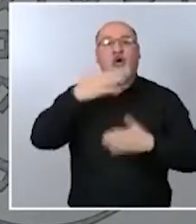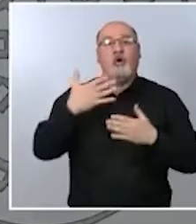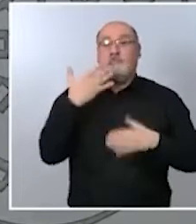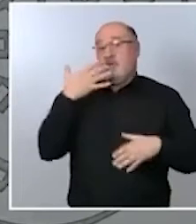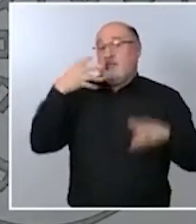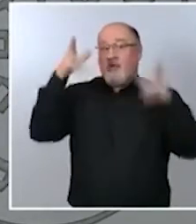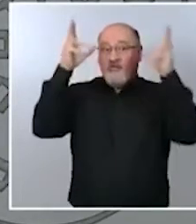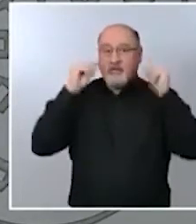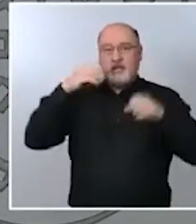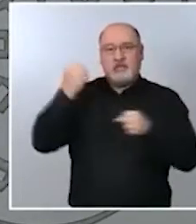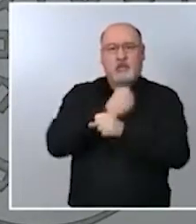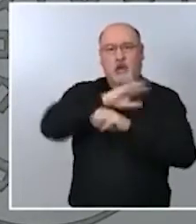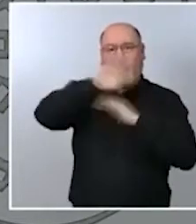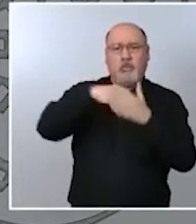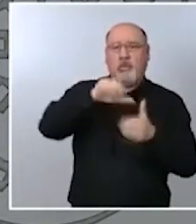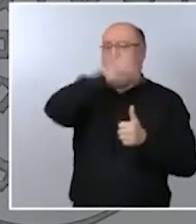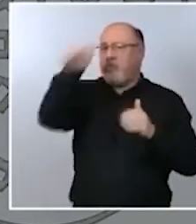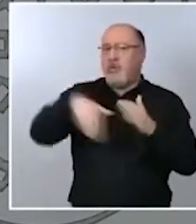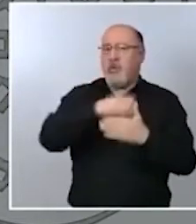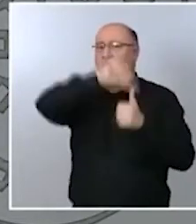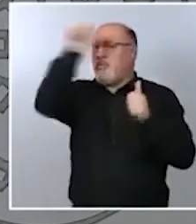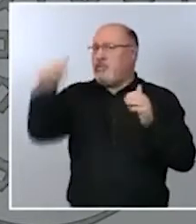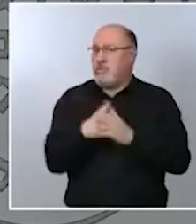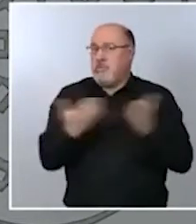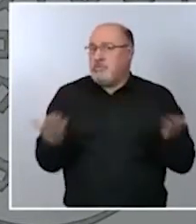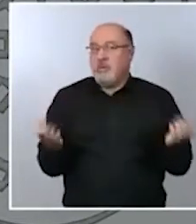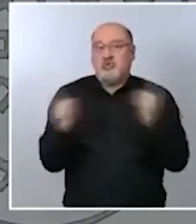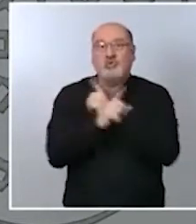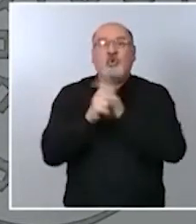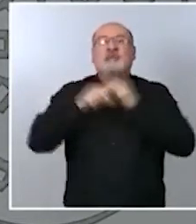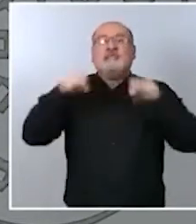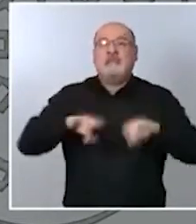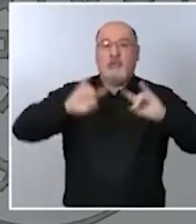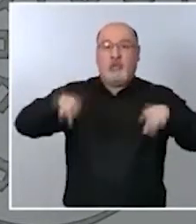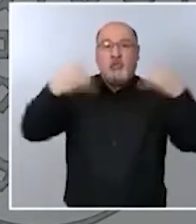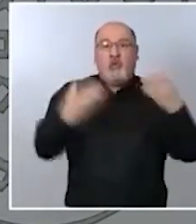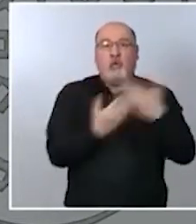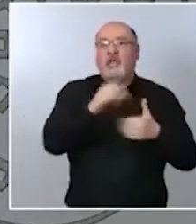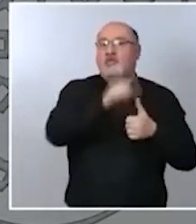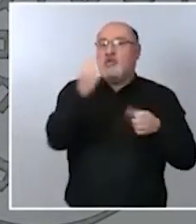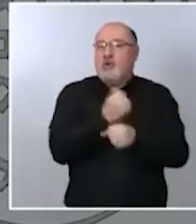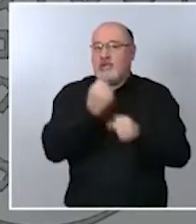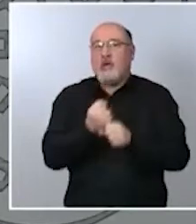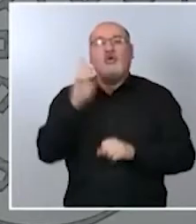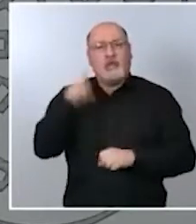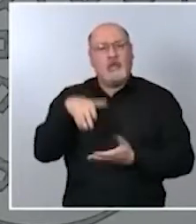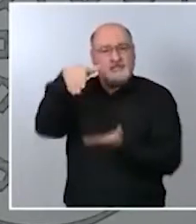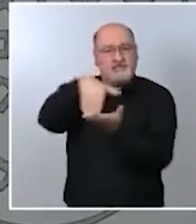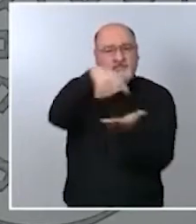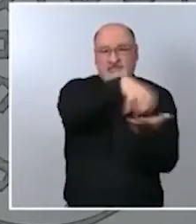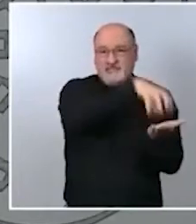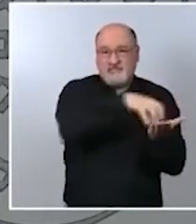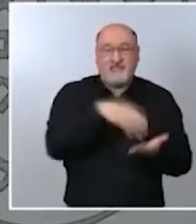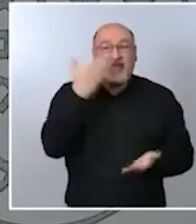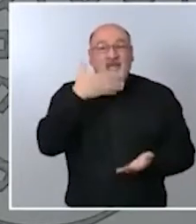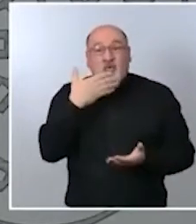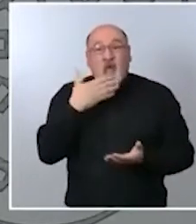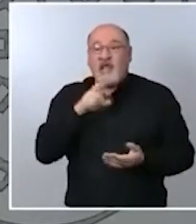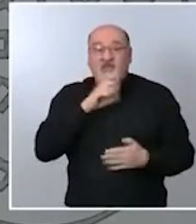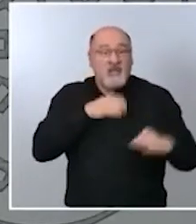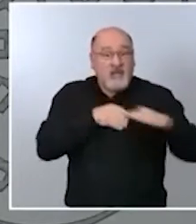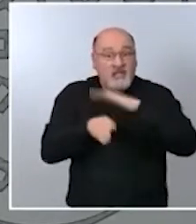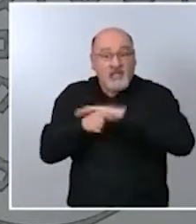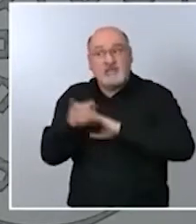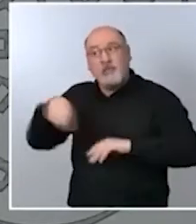para poder llegar a las escuelas en aquellos sitios donde ha habido dificultades para que los docentes